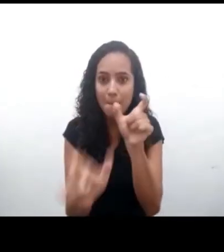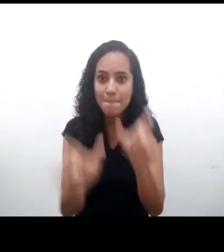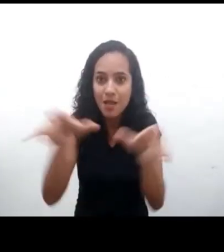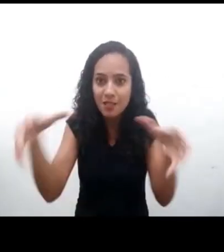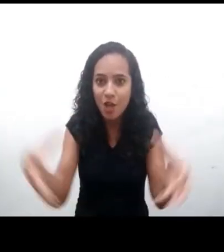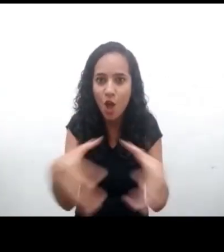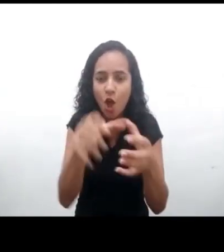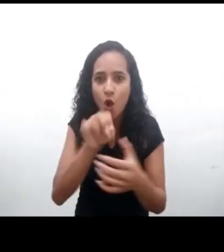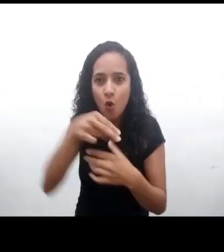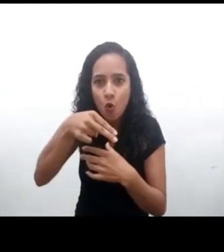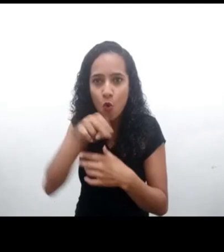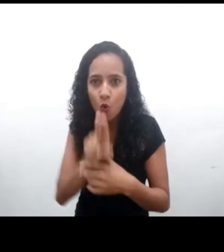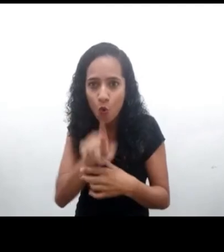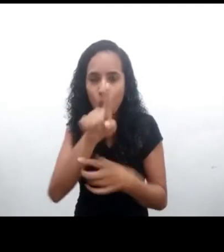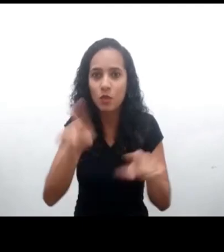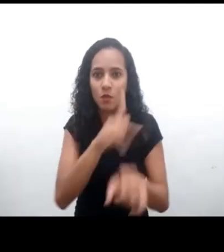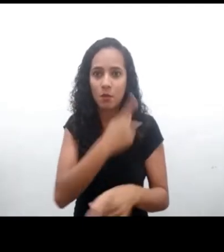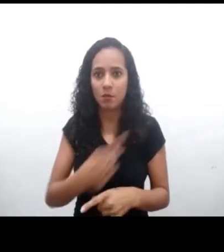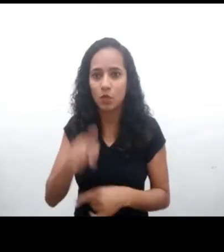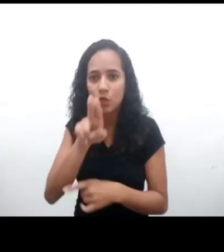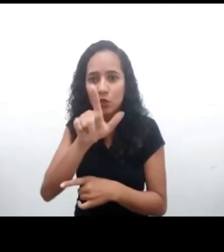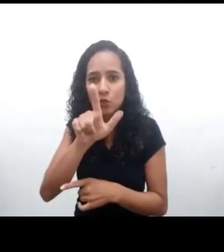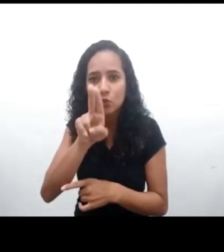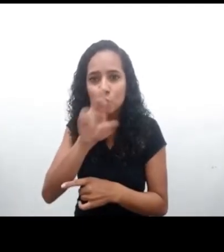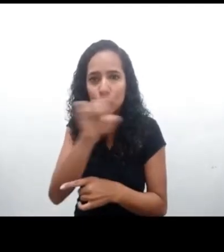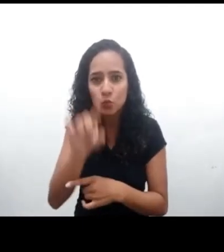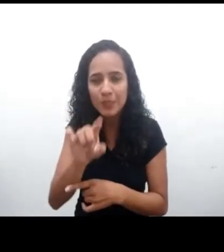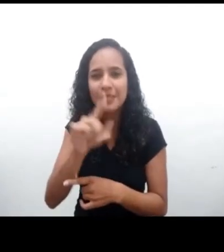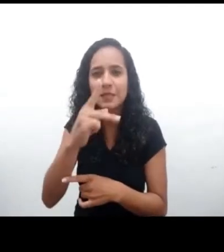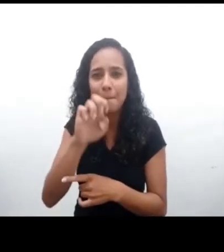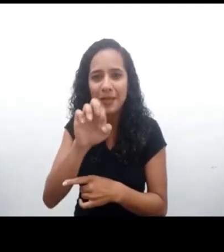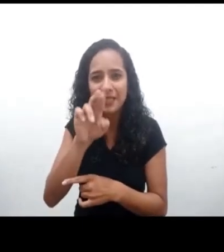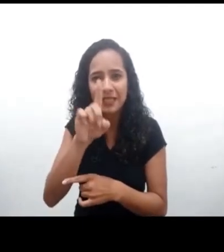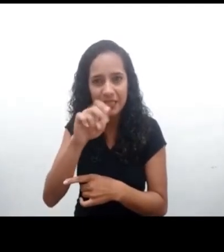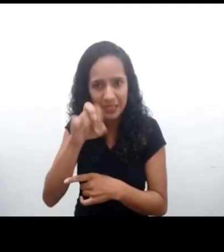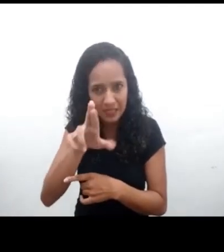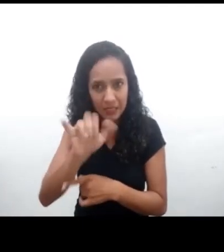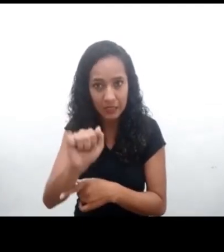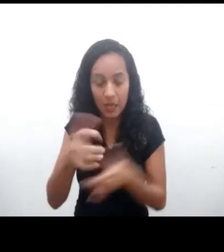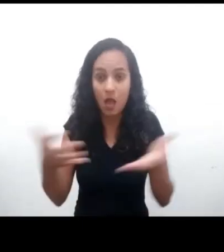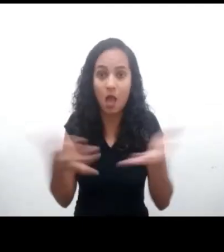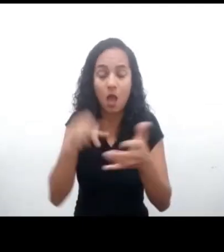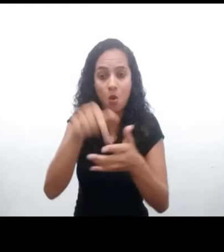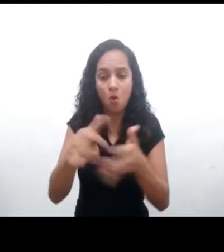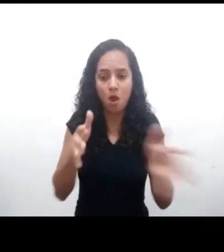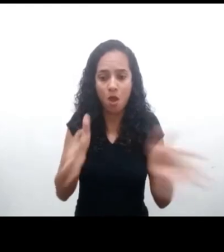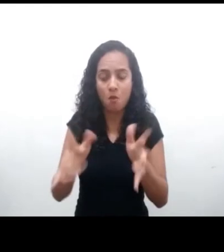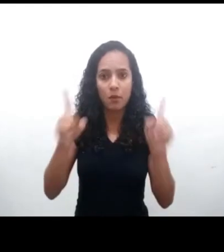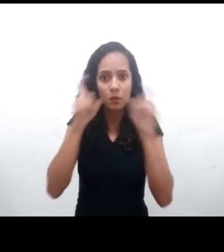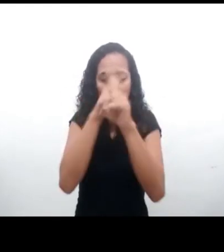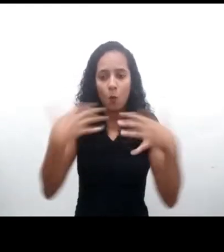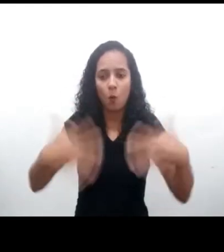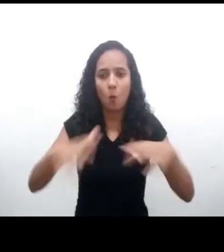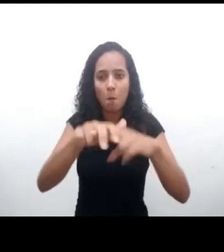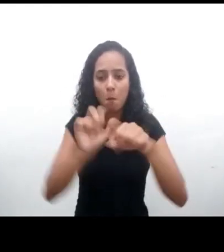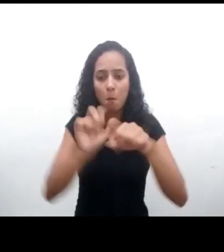Derechos de la Niñez de ONU en la persona de su presidente, el señor Luis Pederneiras. En este momento tan desafiante para